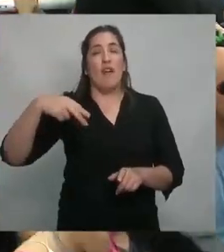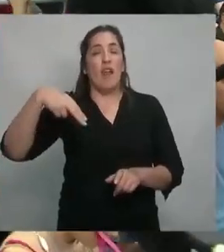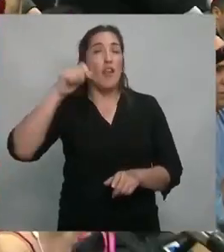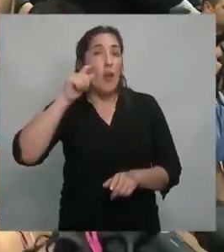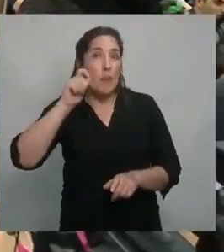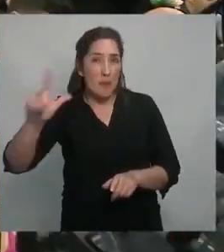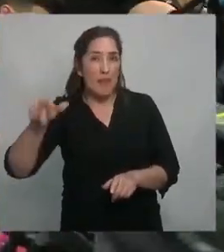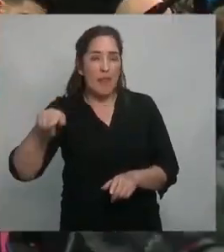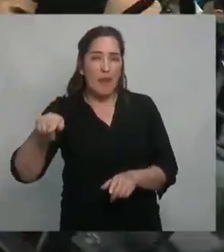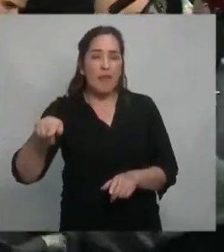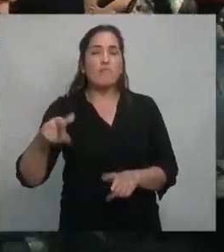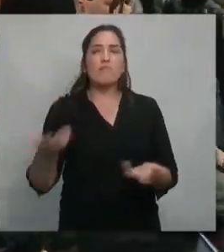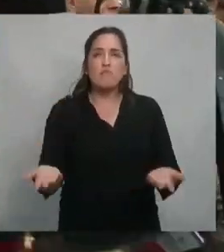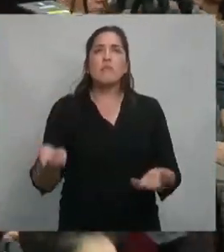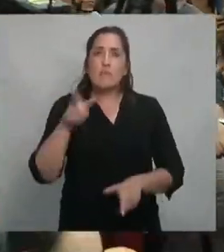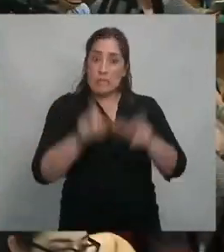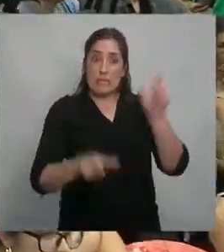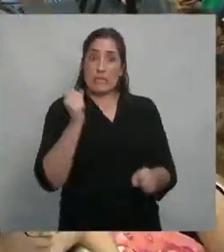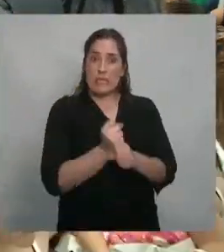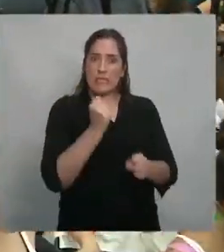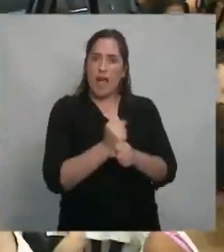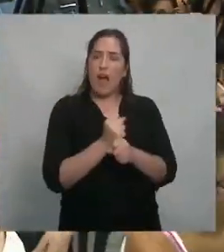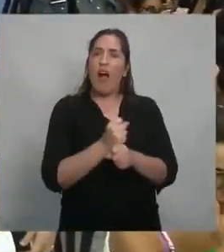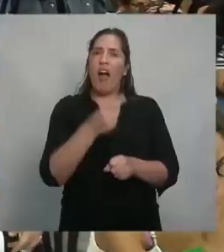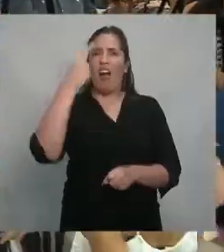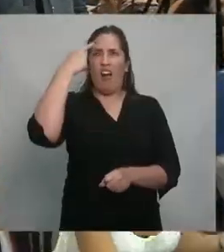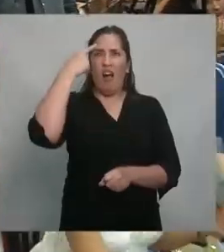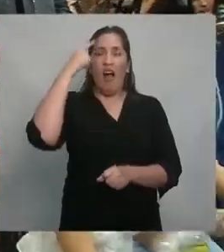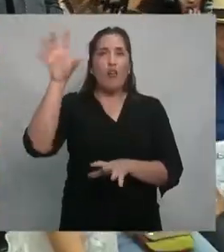muchos de esos trabajadores tomaron el discurso